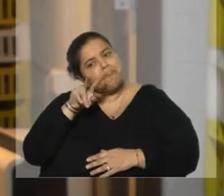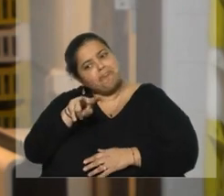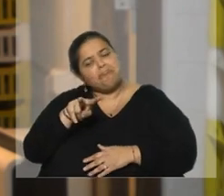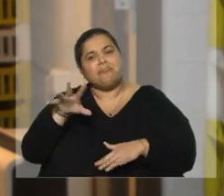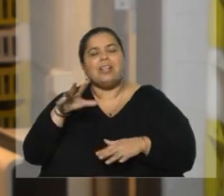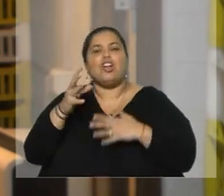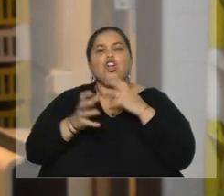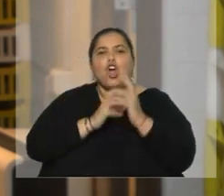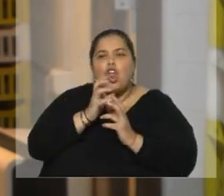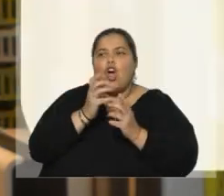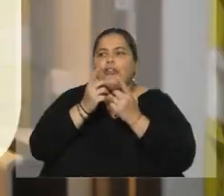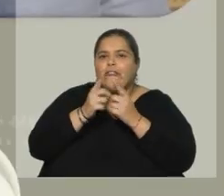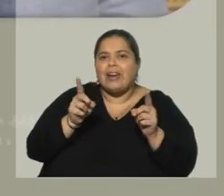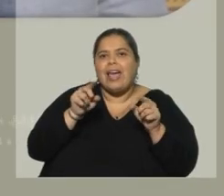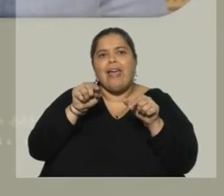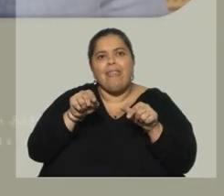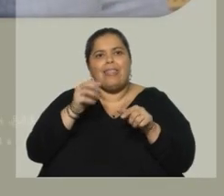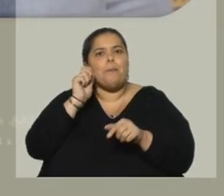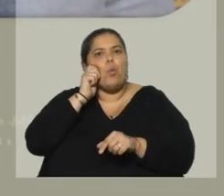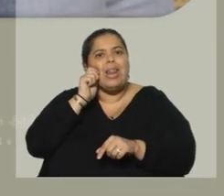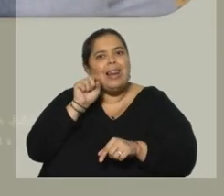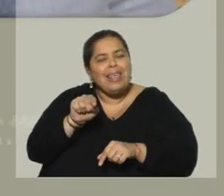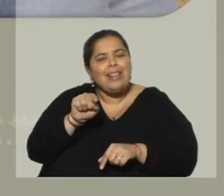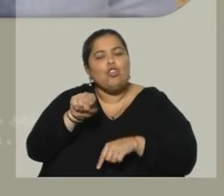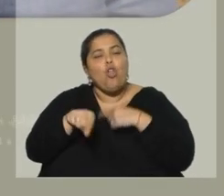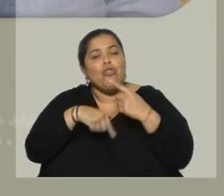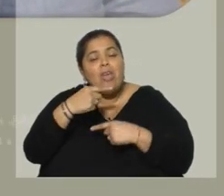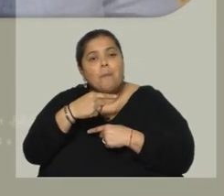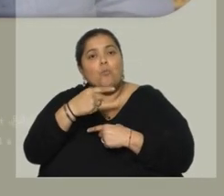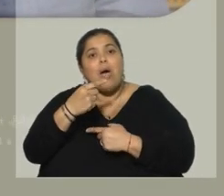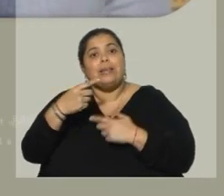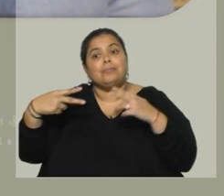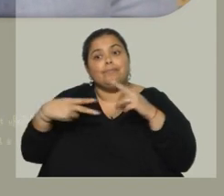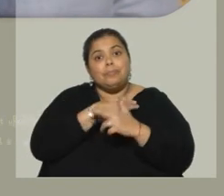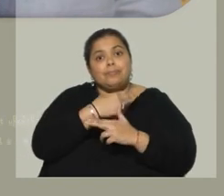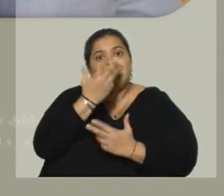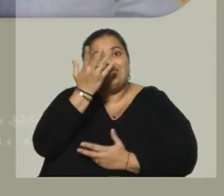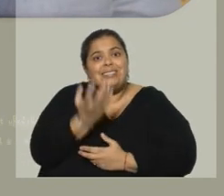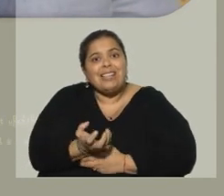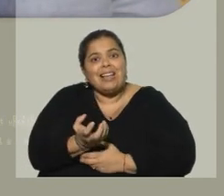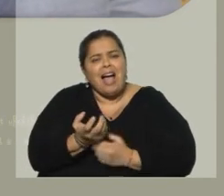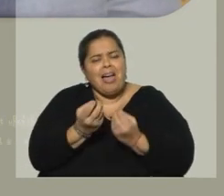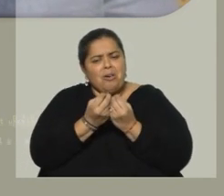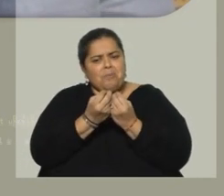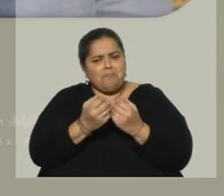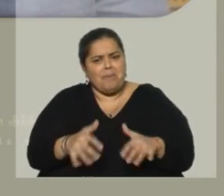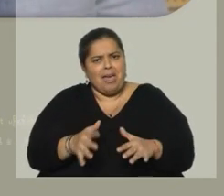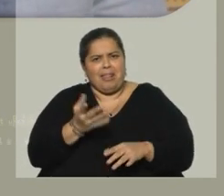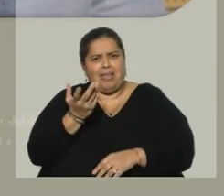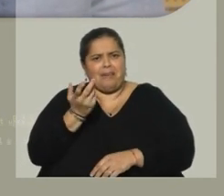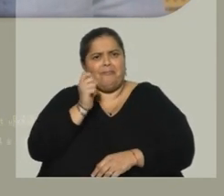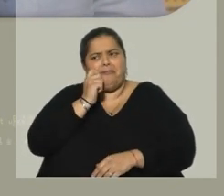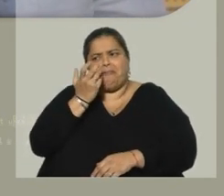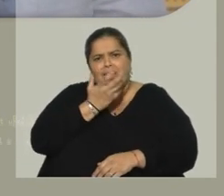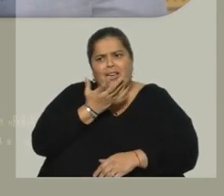un color y demás muy bueno, qué es lo que sucedía después en los procesos de secado que hacían que el producto final no fuera tan